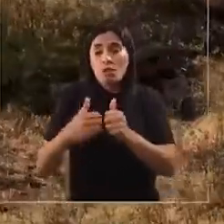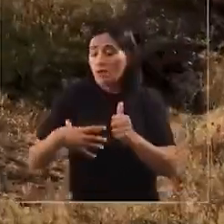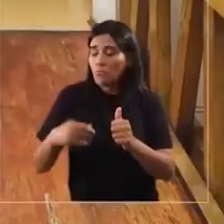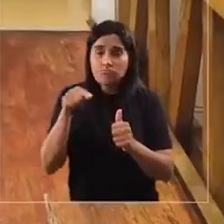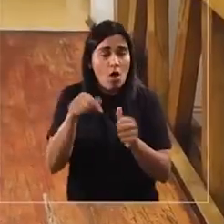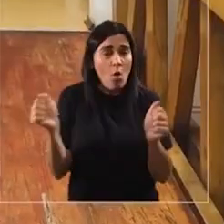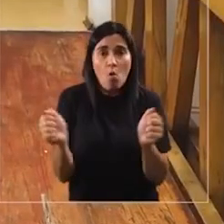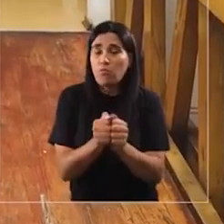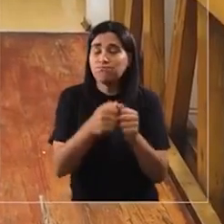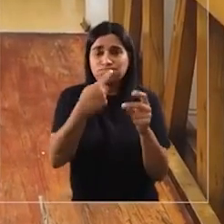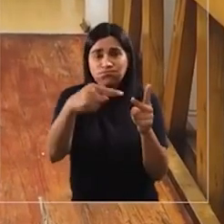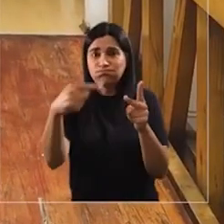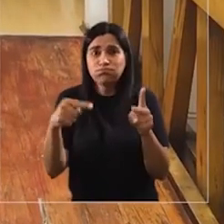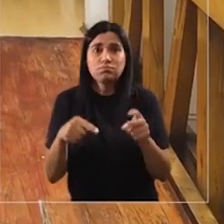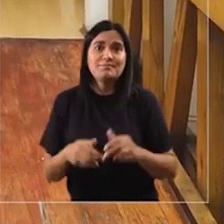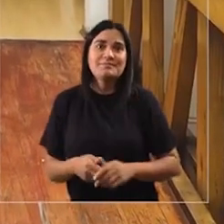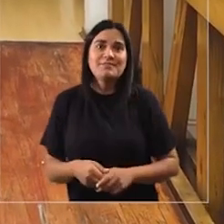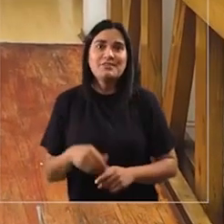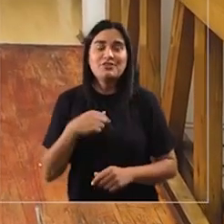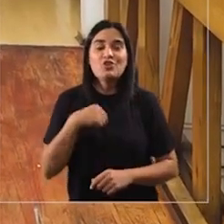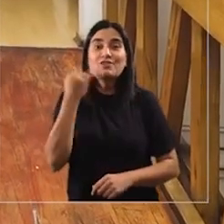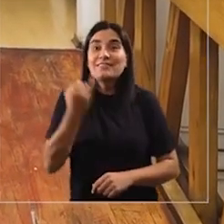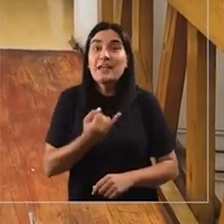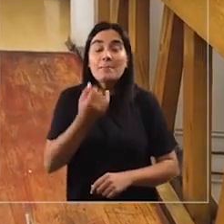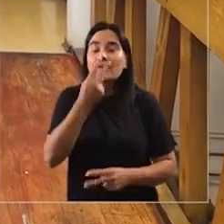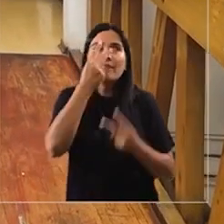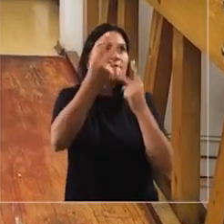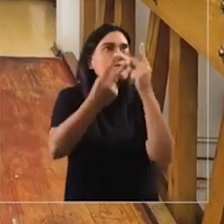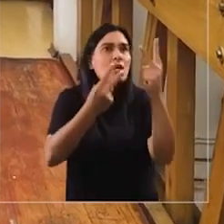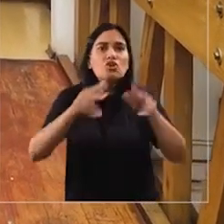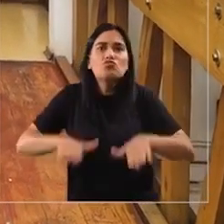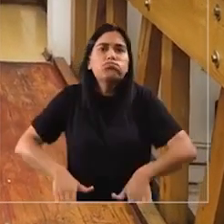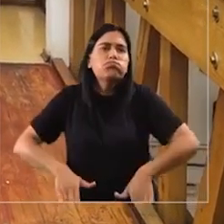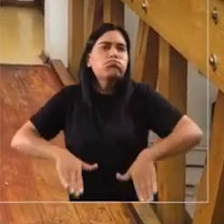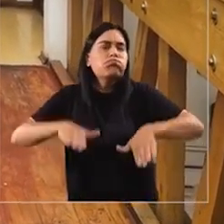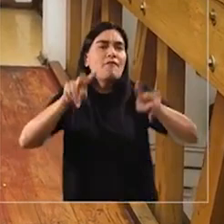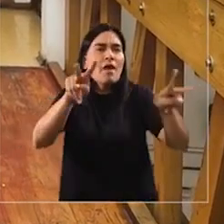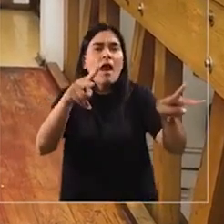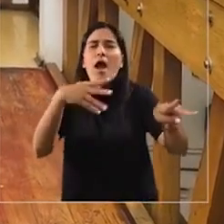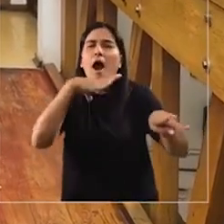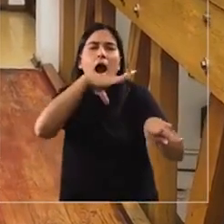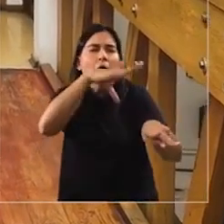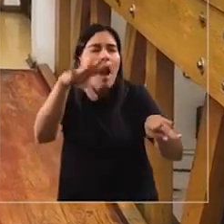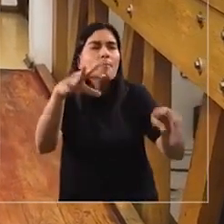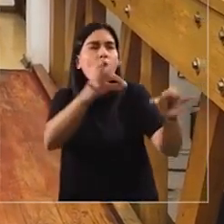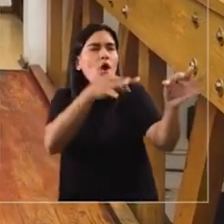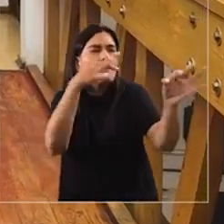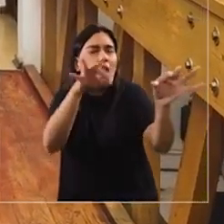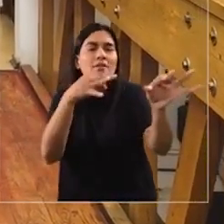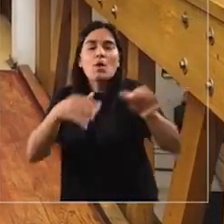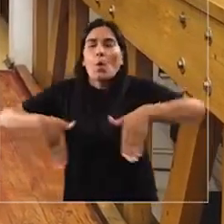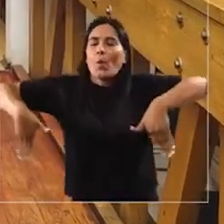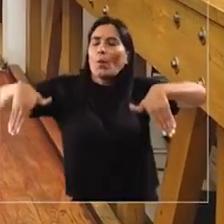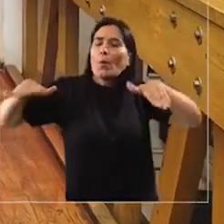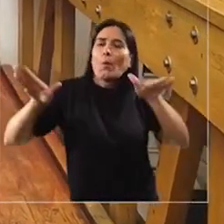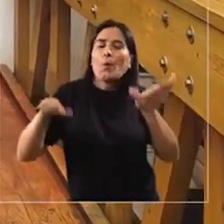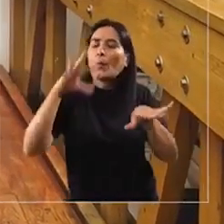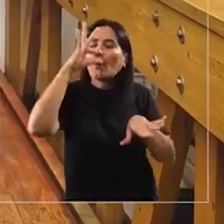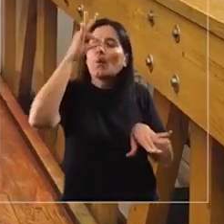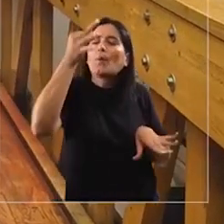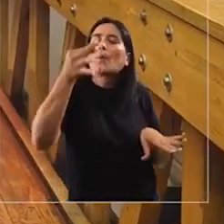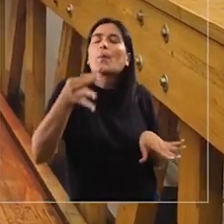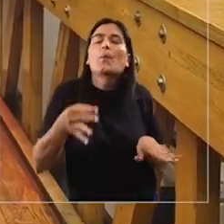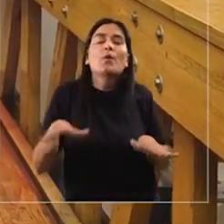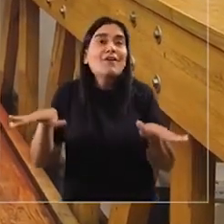ahí, etc. Entonces mi paisaje y lo que yo veía de infancia eran viñas, eran garzas y era un